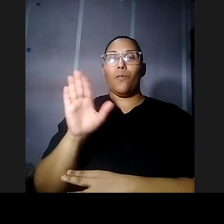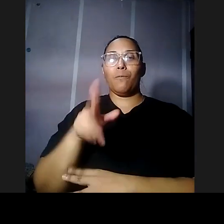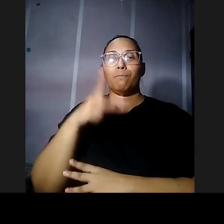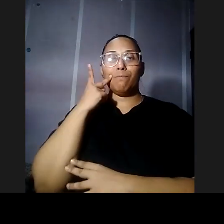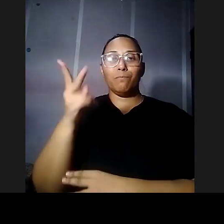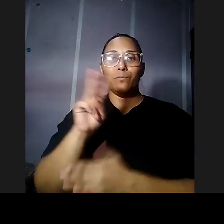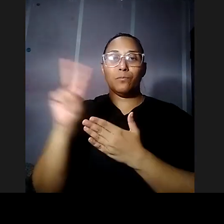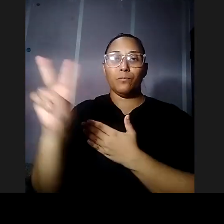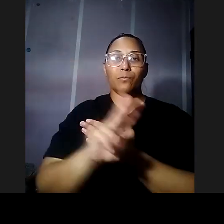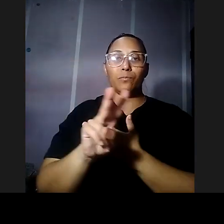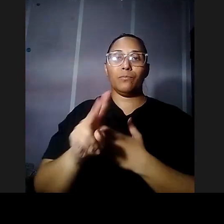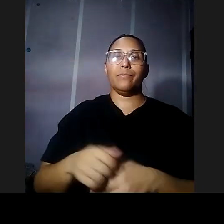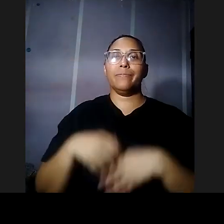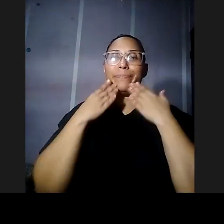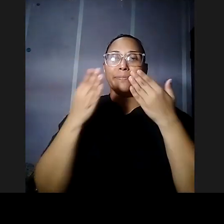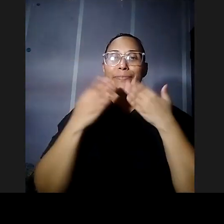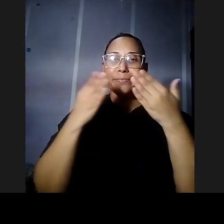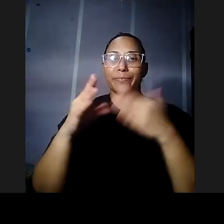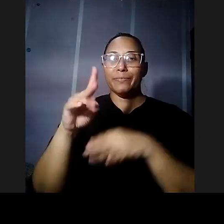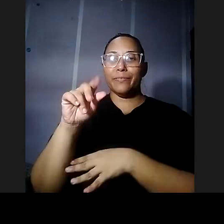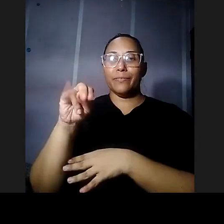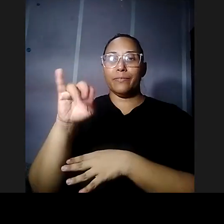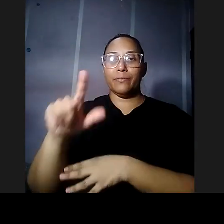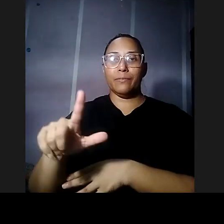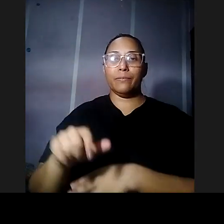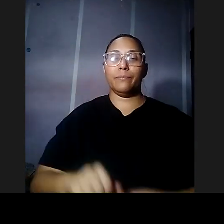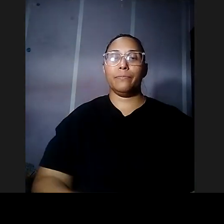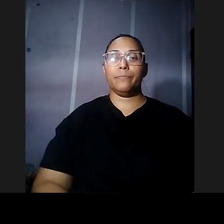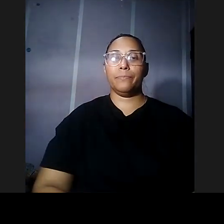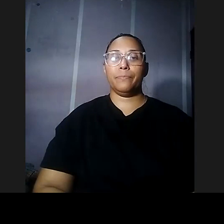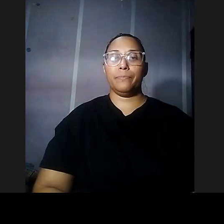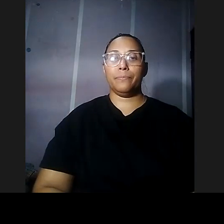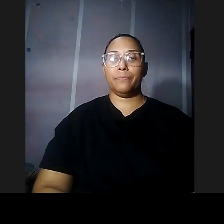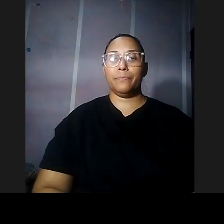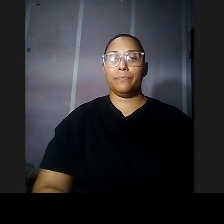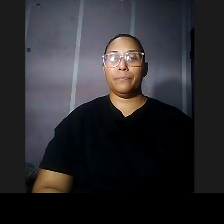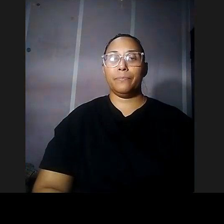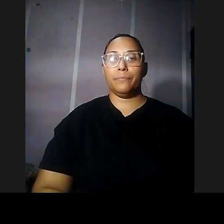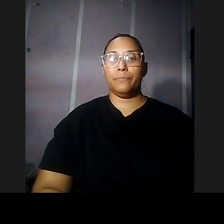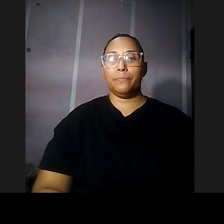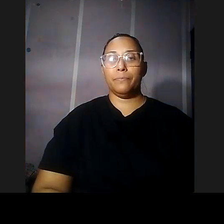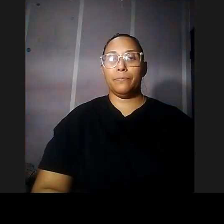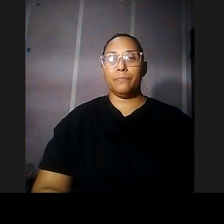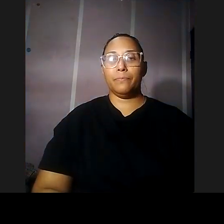semanas gracias Daniel gracias Daniel